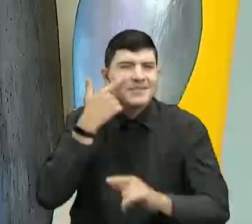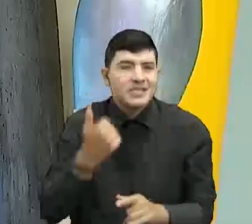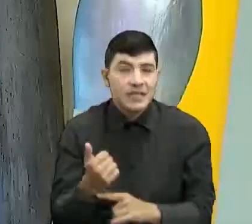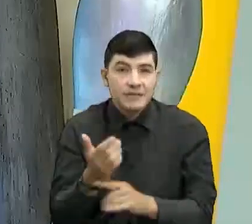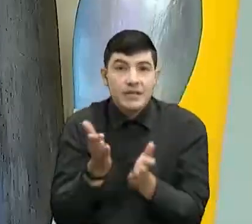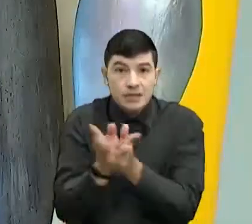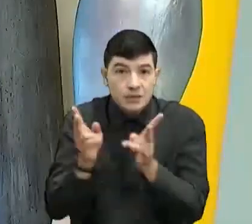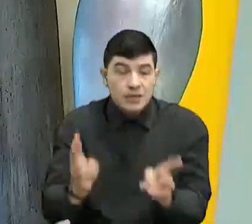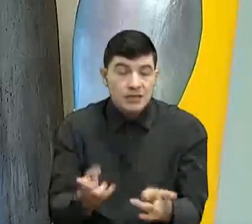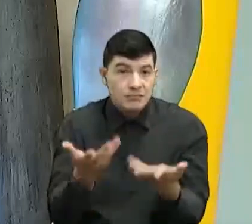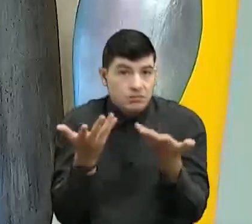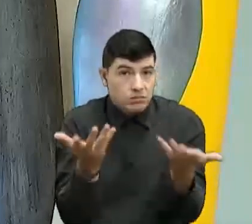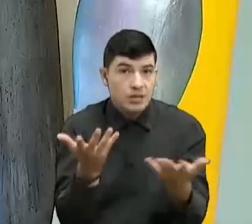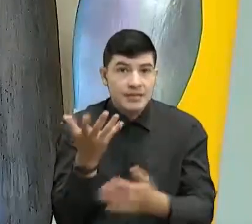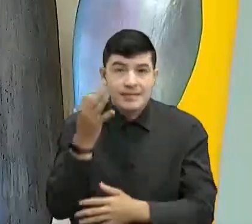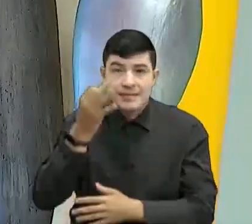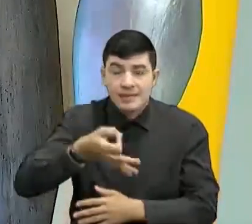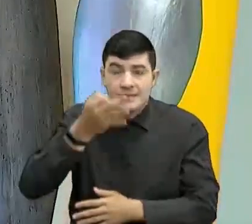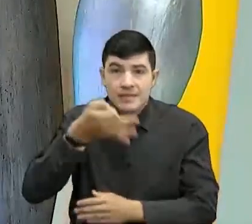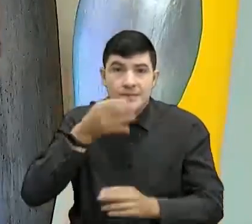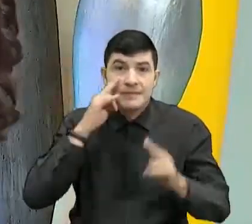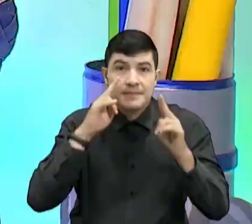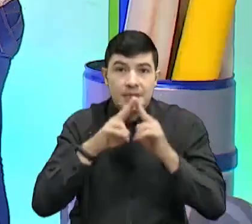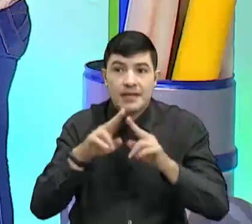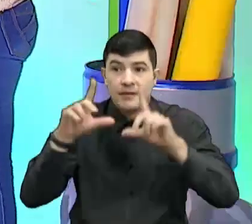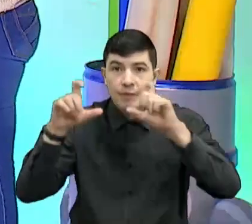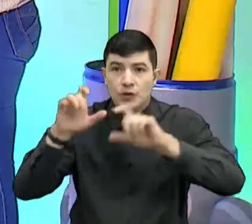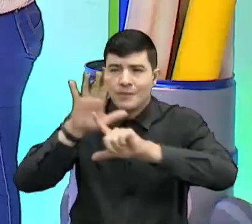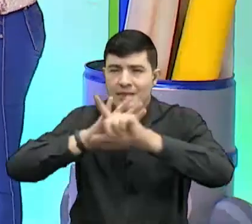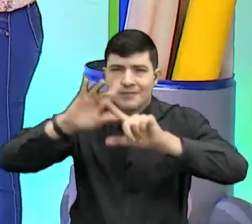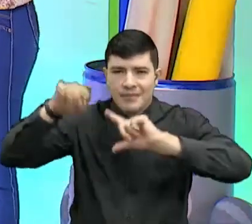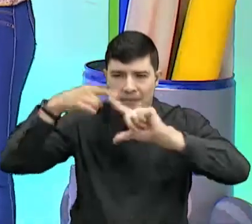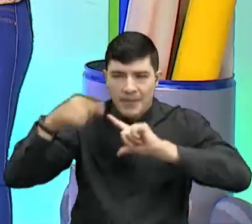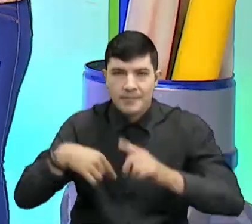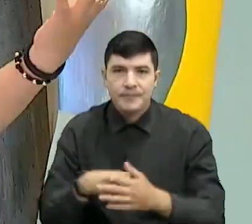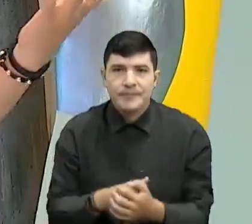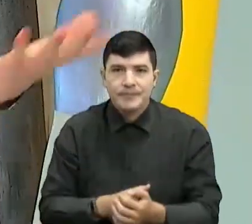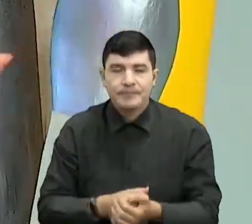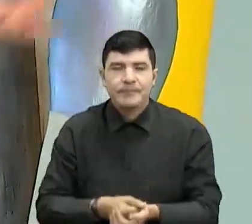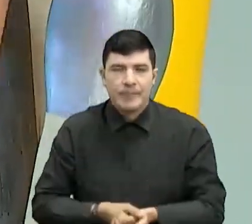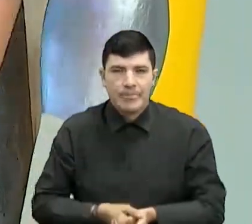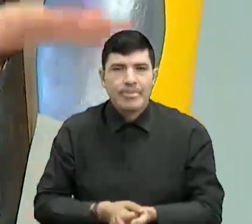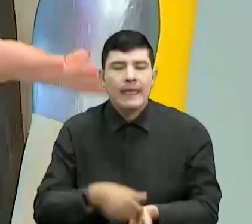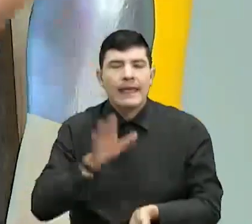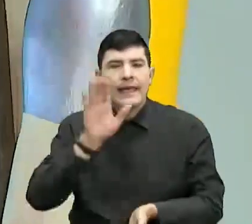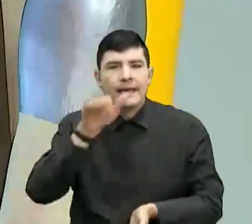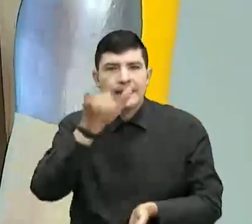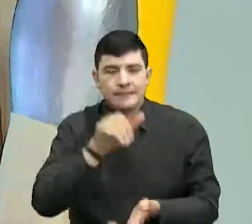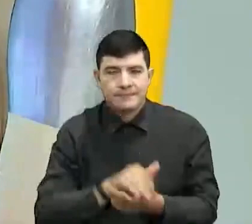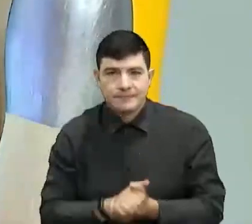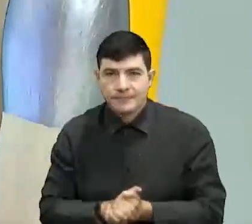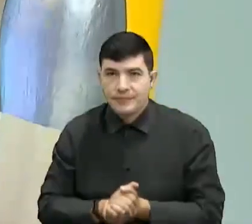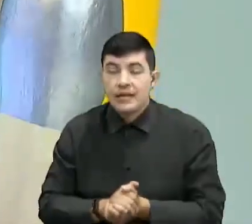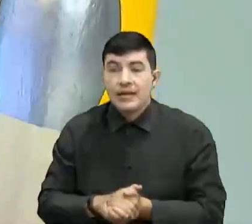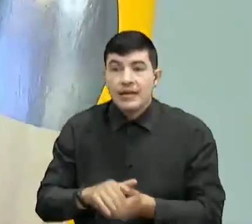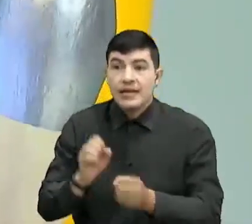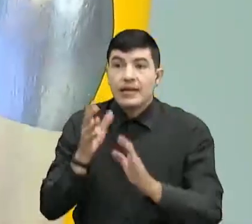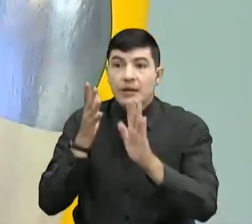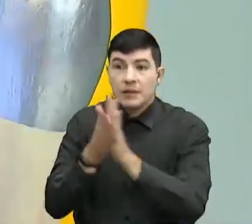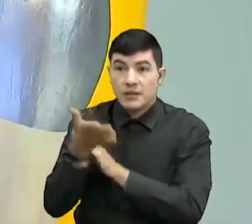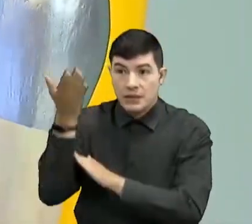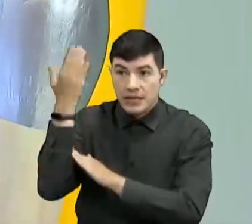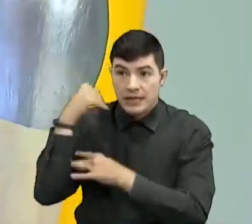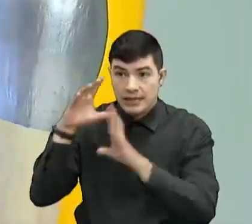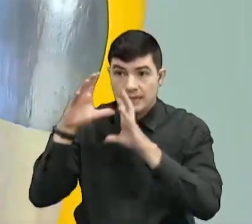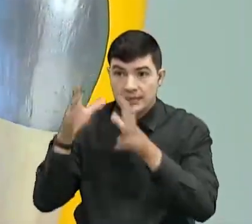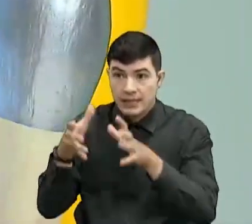que los chicos estén tan conectados con nosotros. Doctor Pé, le cuento que en nuestra clase anterior de ciencias naturales